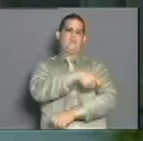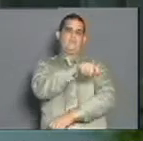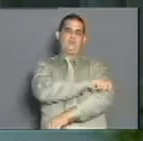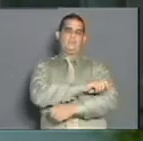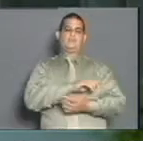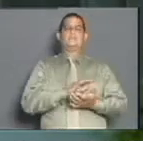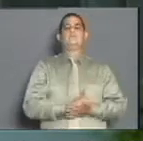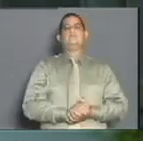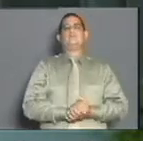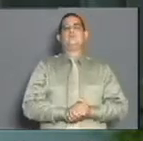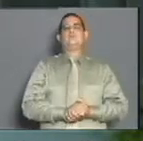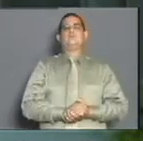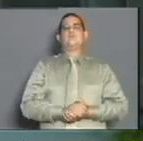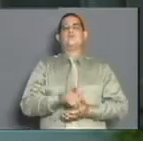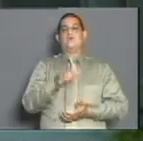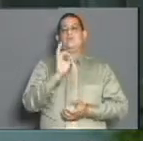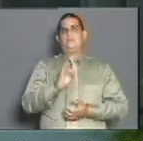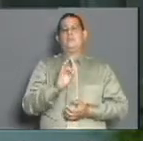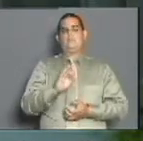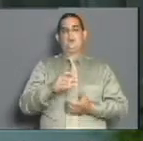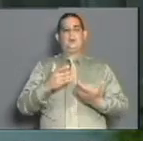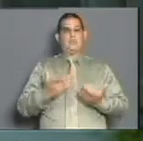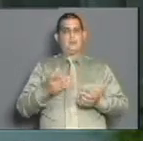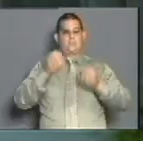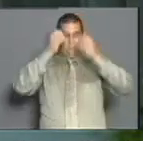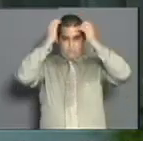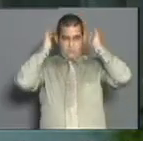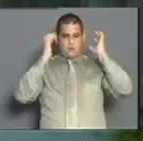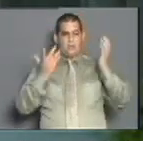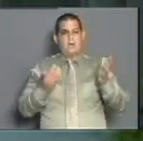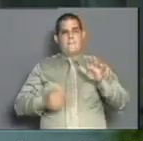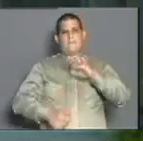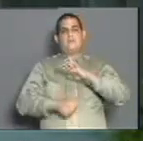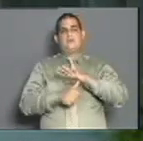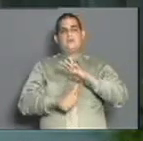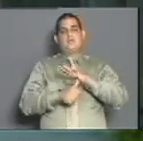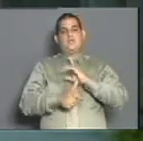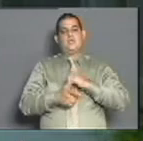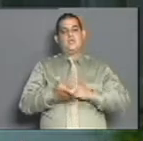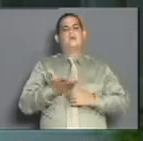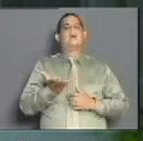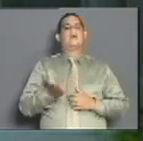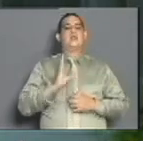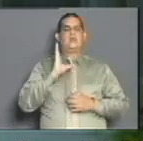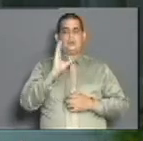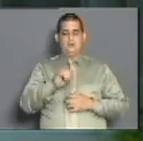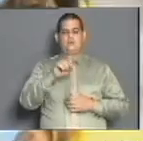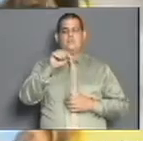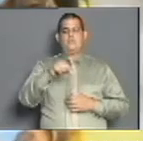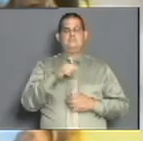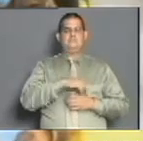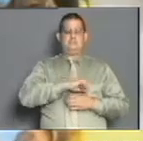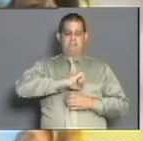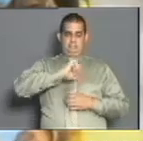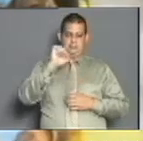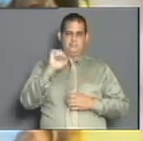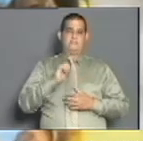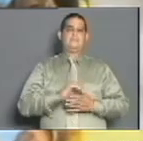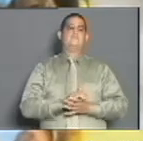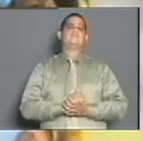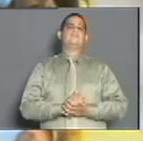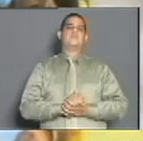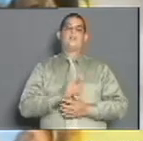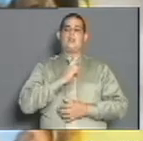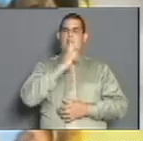que como terminó Díaz Canelo, son momentos de patria o muerte y creo que estamos en condiciones de salir venciendo. Y es que estas